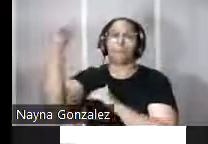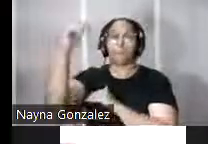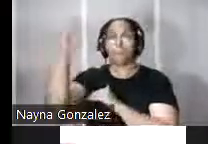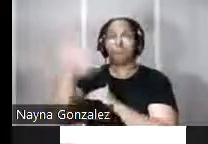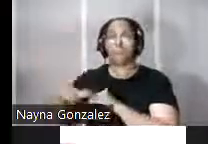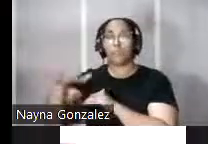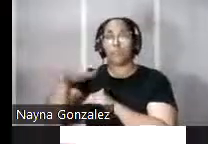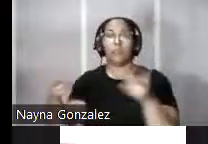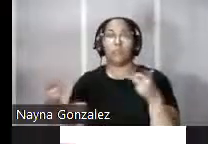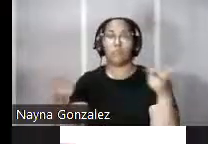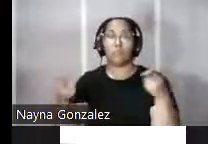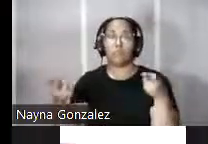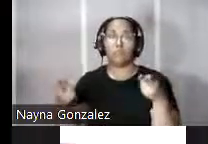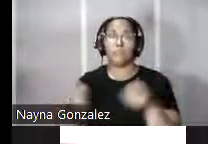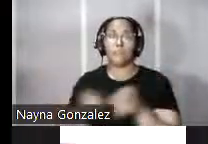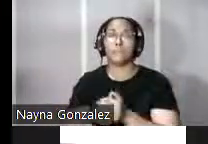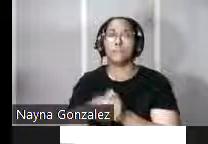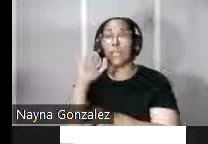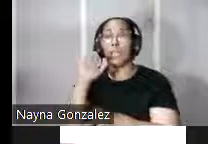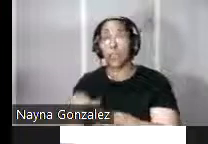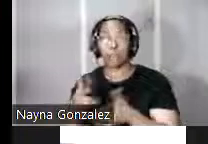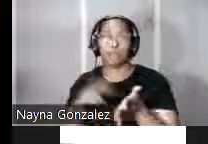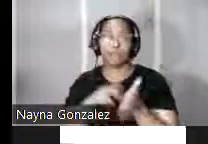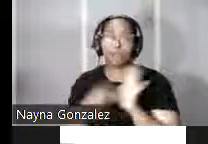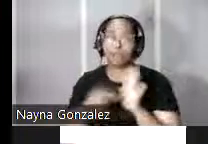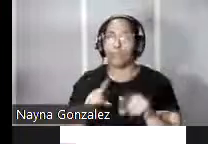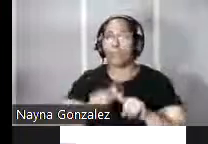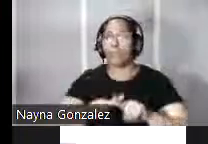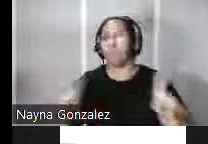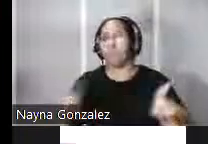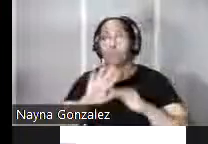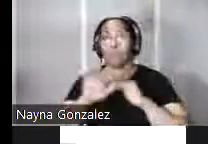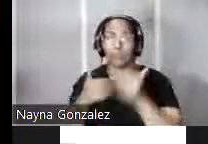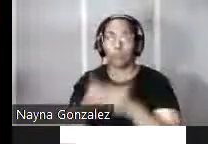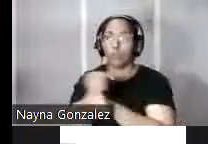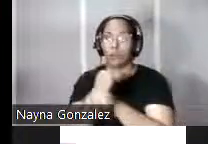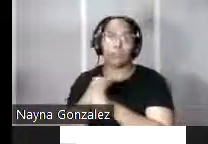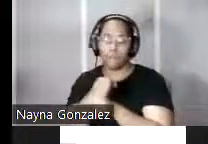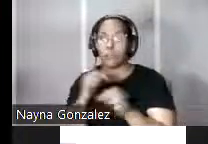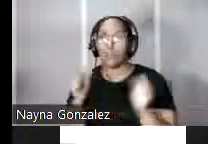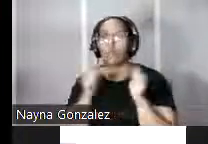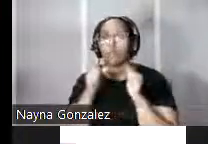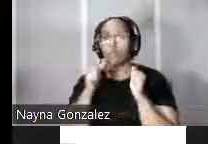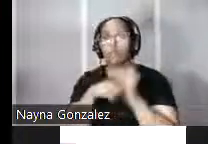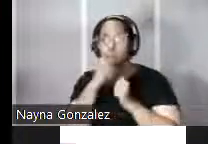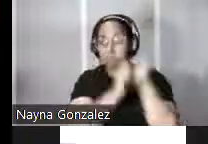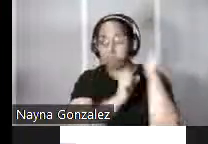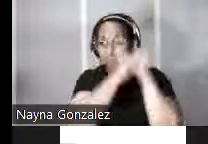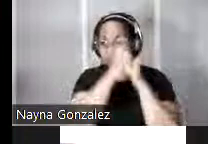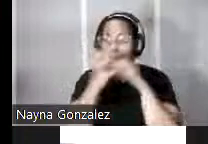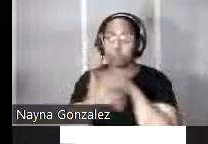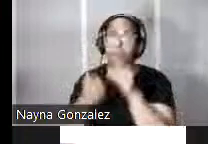de Santurce esta fortificación es completamente diferente a todas las defensas construidas en el siglo XVIII el